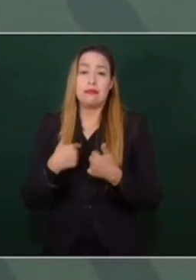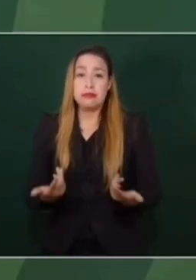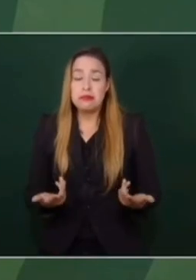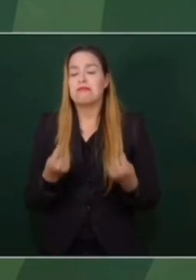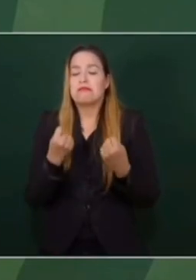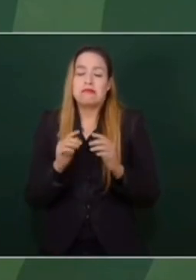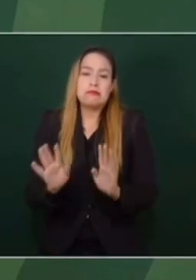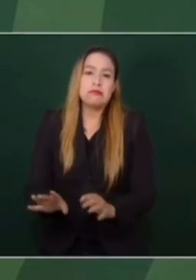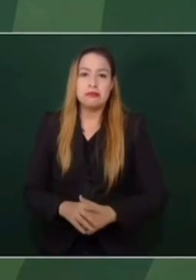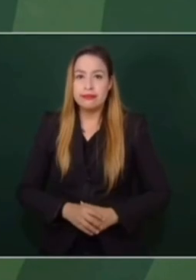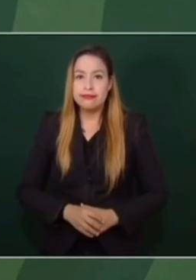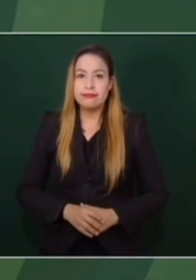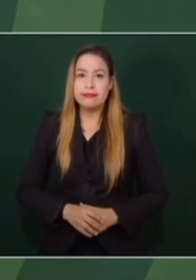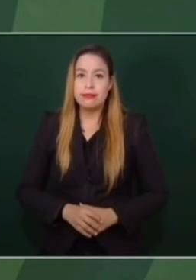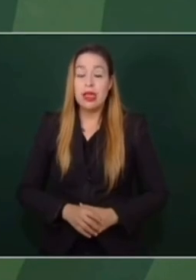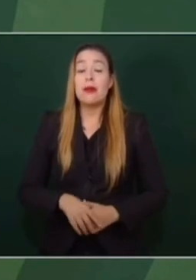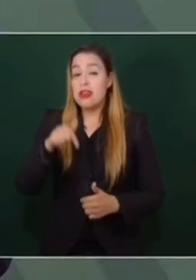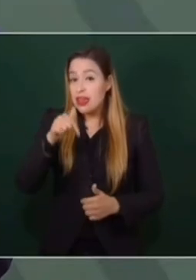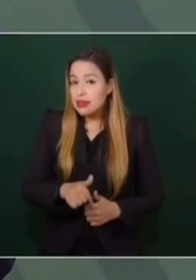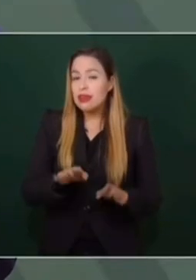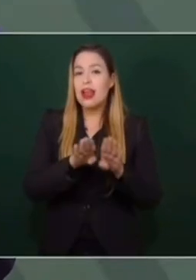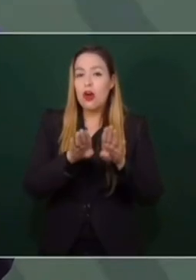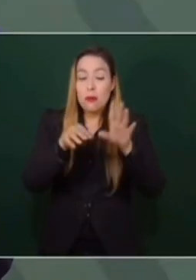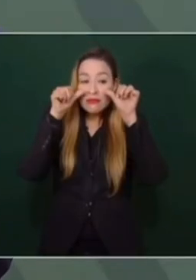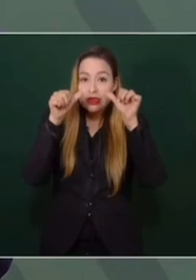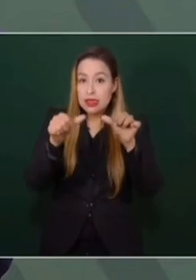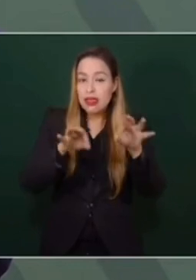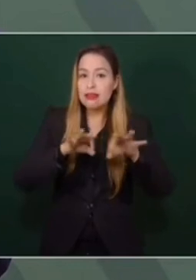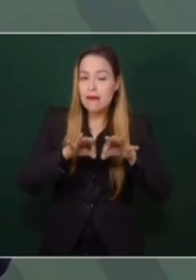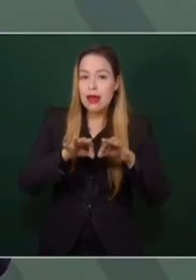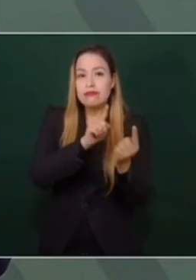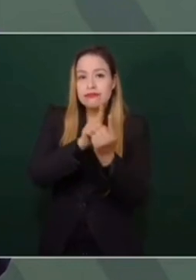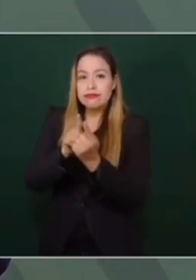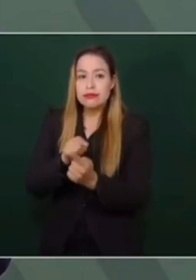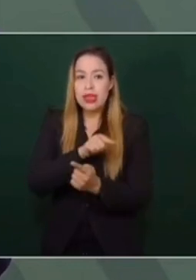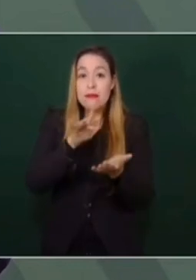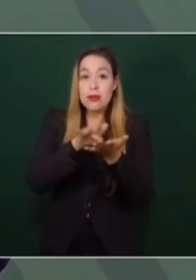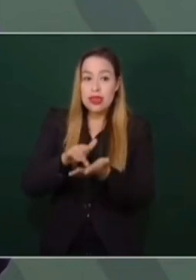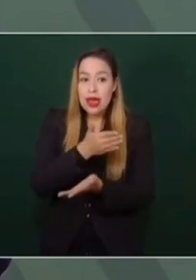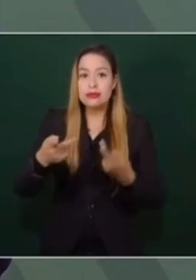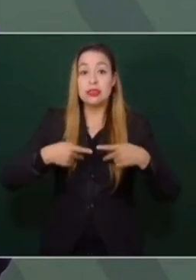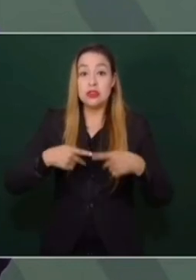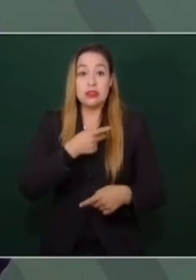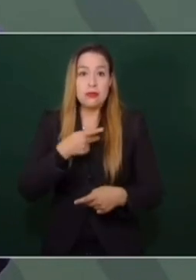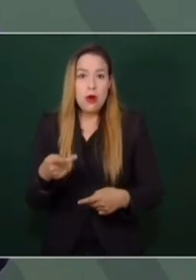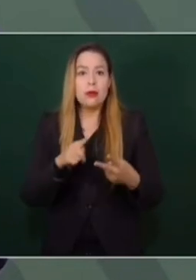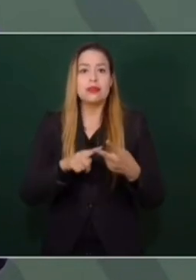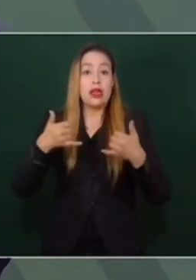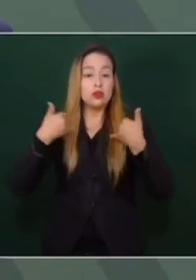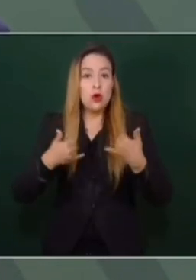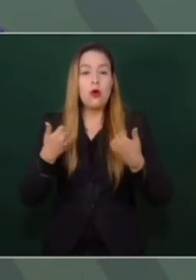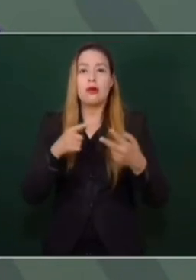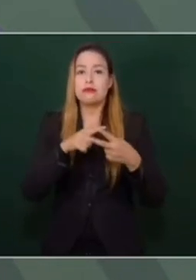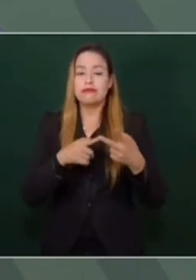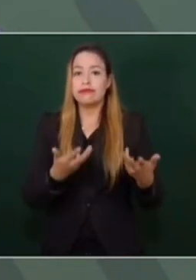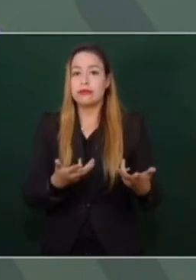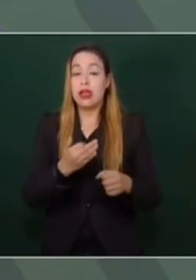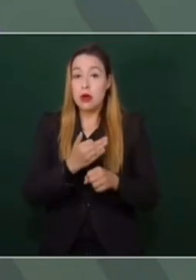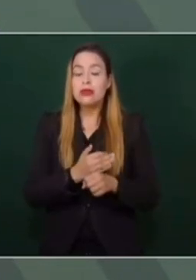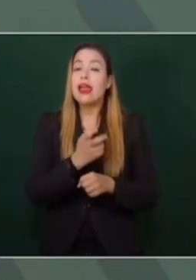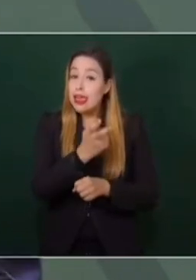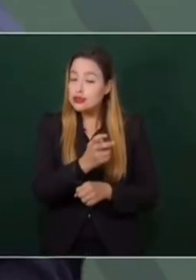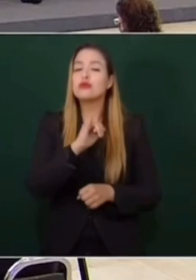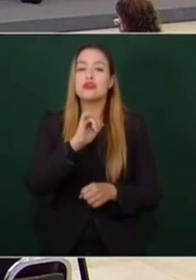porque nuestra estrategia de atender a la gente pobre, de atender a los jóvenes, nos está dando resultado.